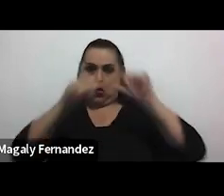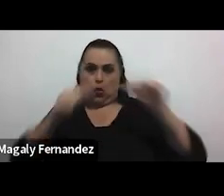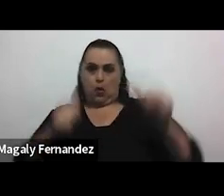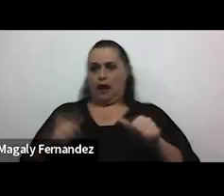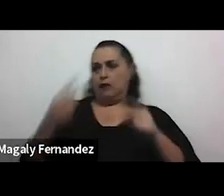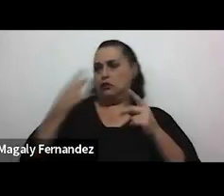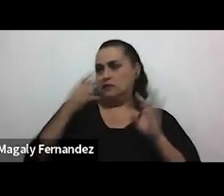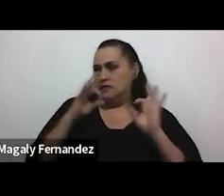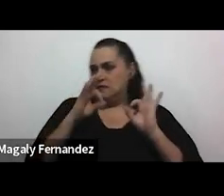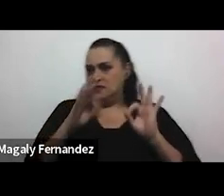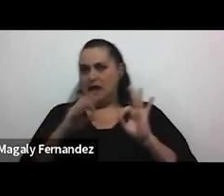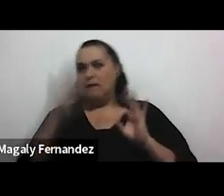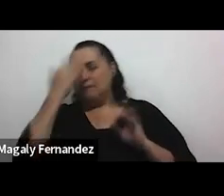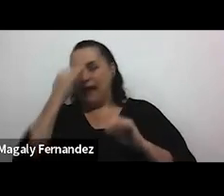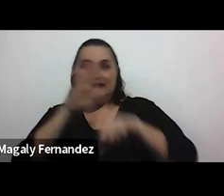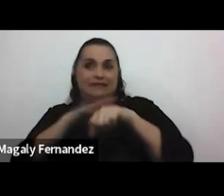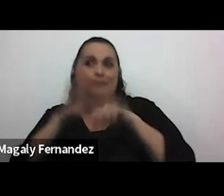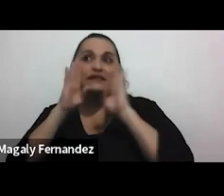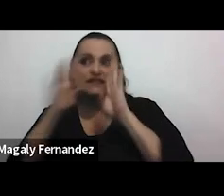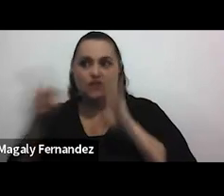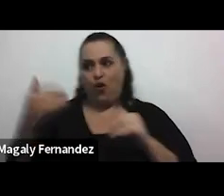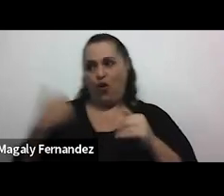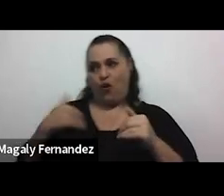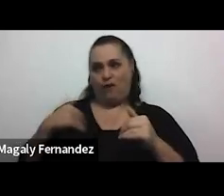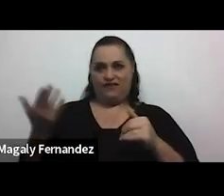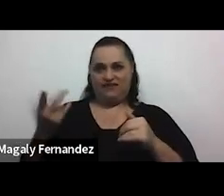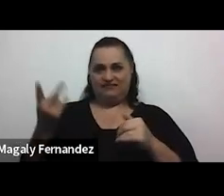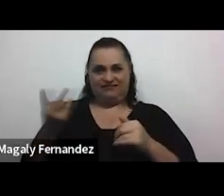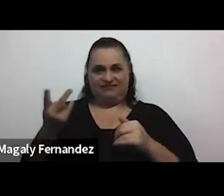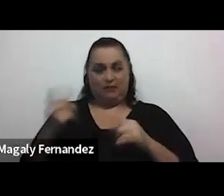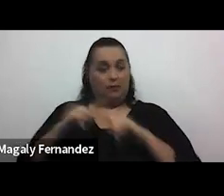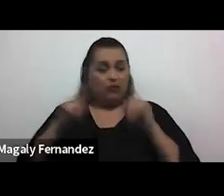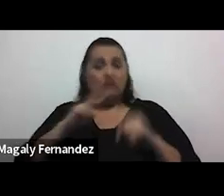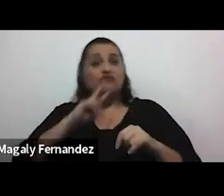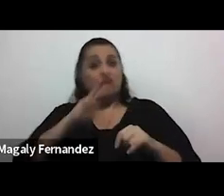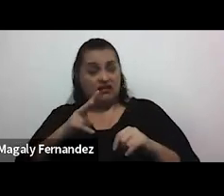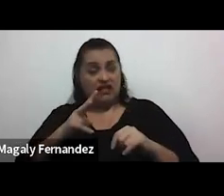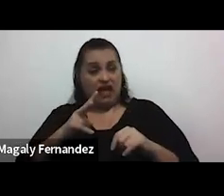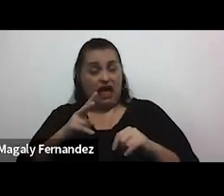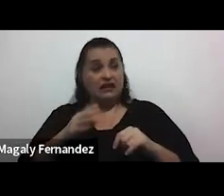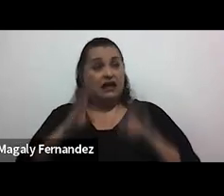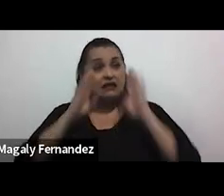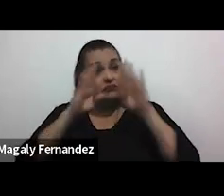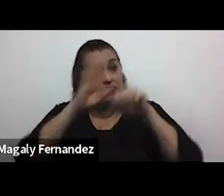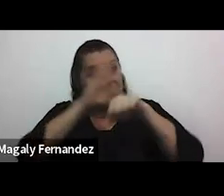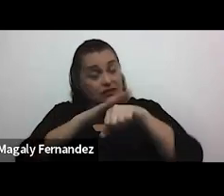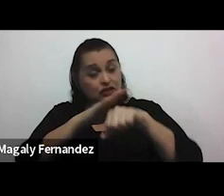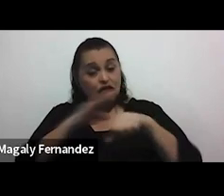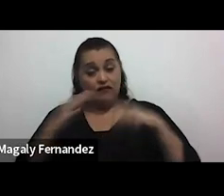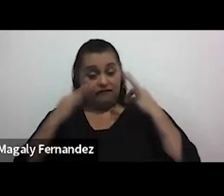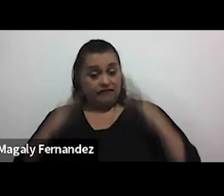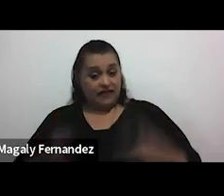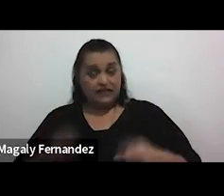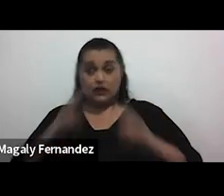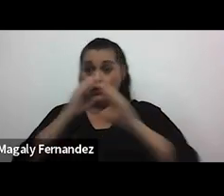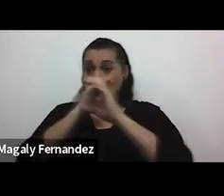atraer a un compañero sentimental. Cuando en realidad la atracción física y el cuidado personal no debe limitarse